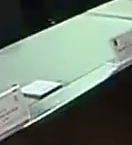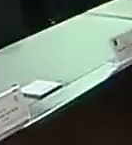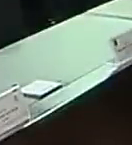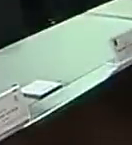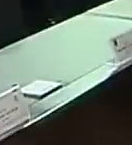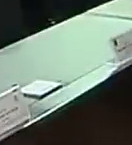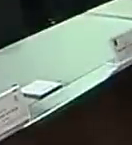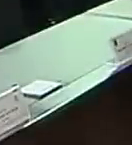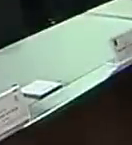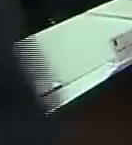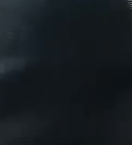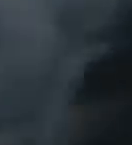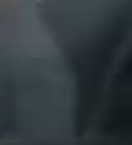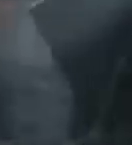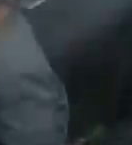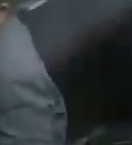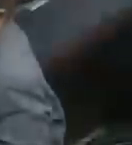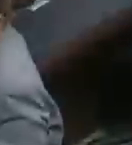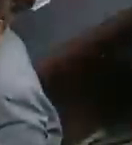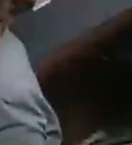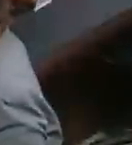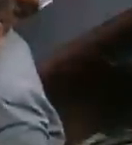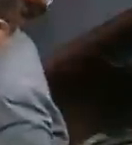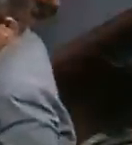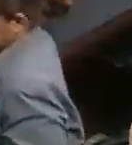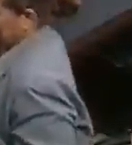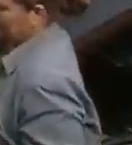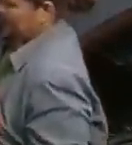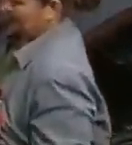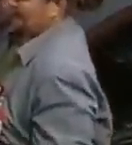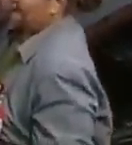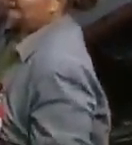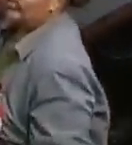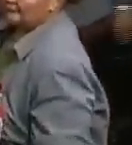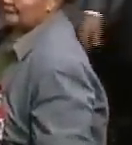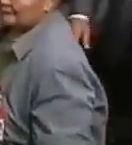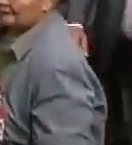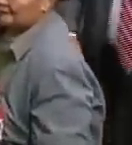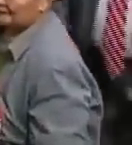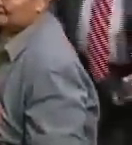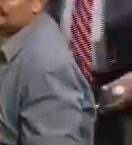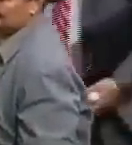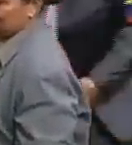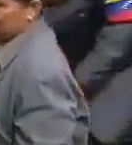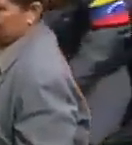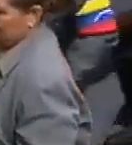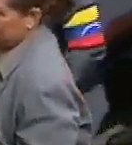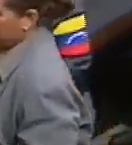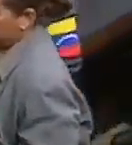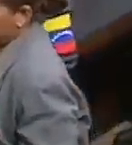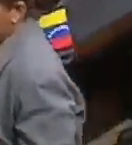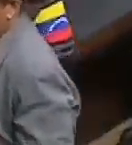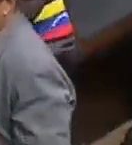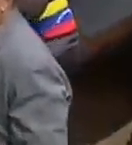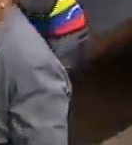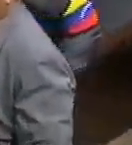Jaramillo por el cambio y el diputado Ali Alejandro Primera por el Partido Socialista